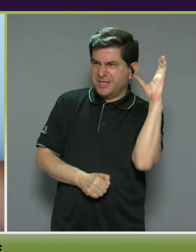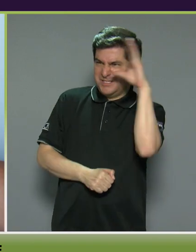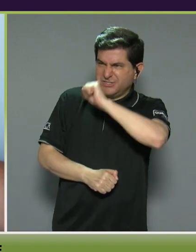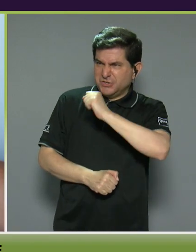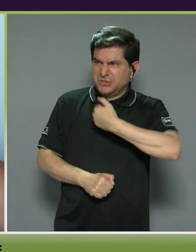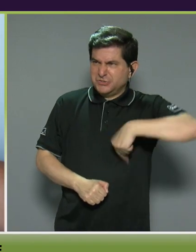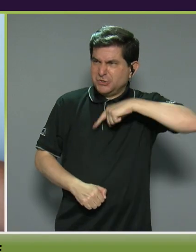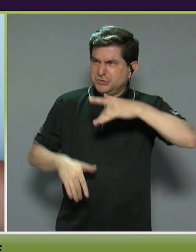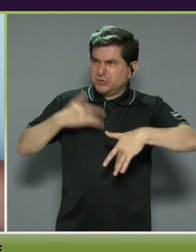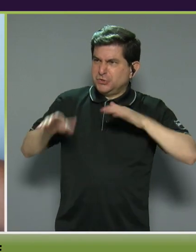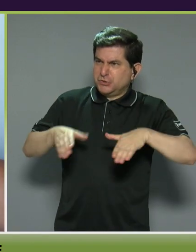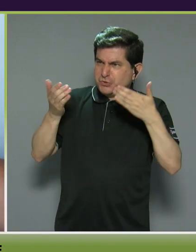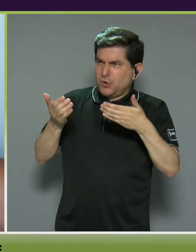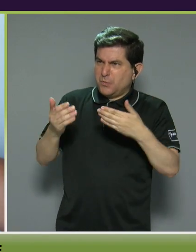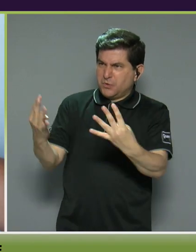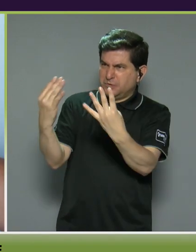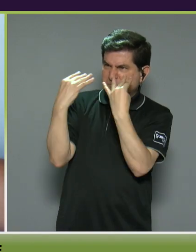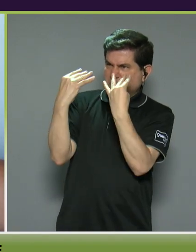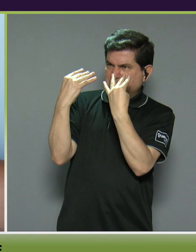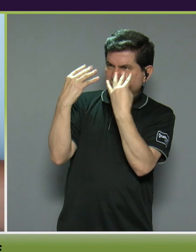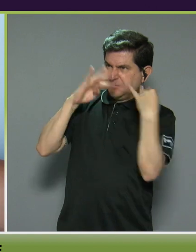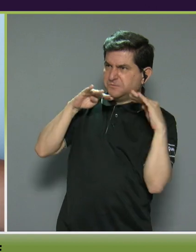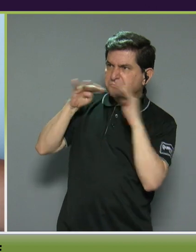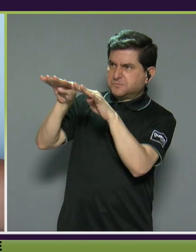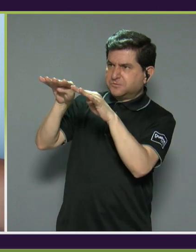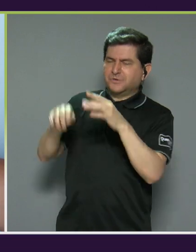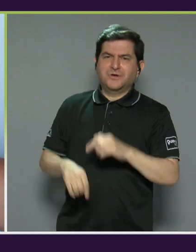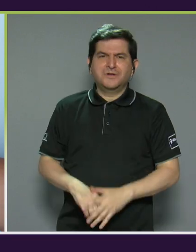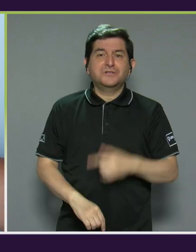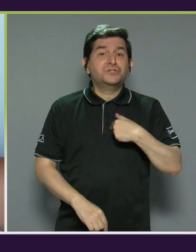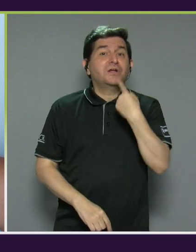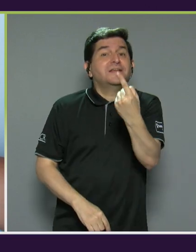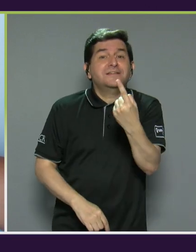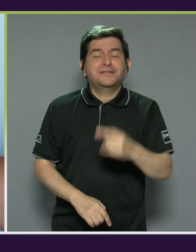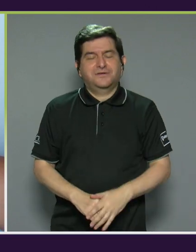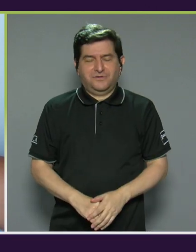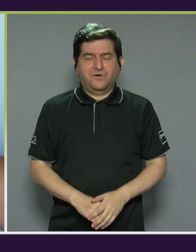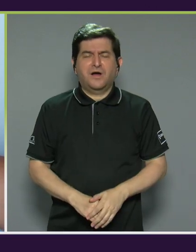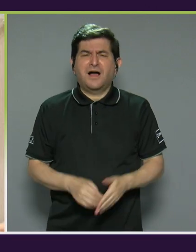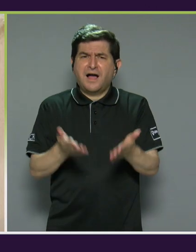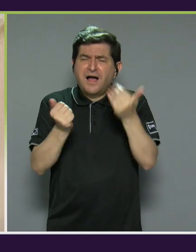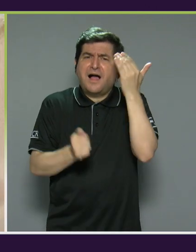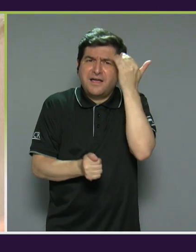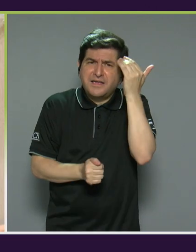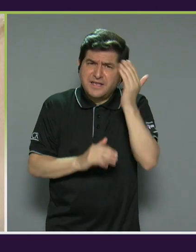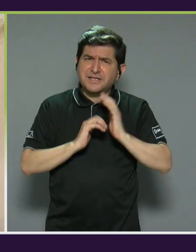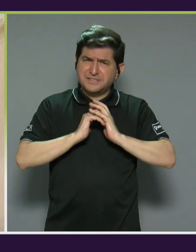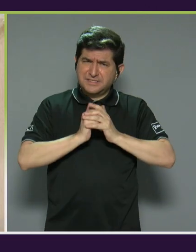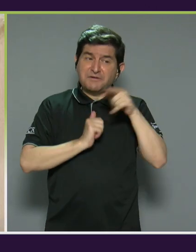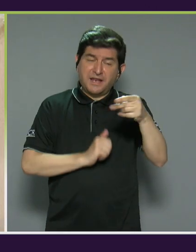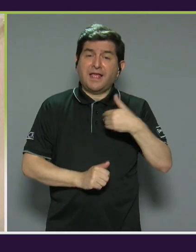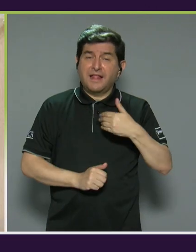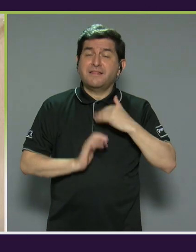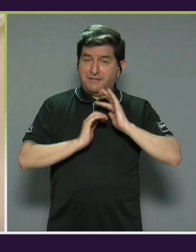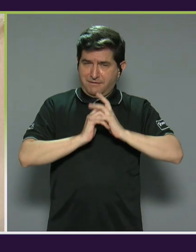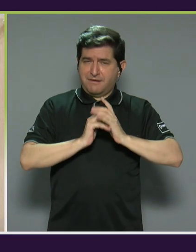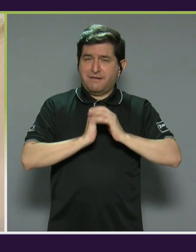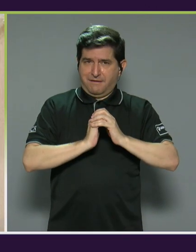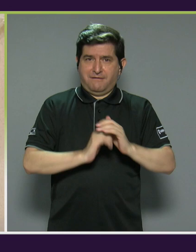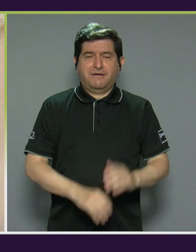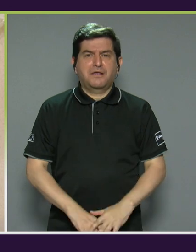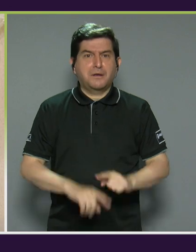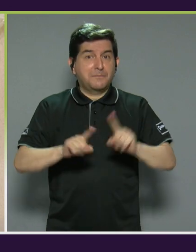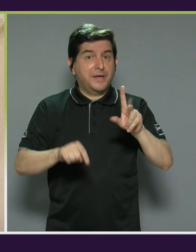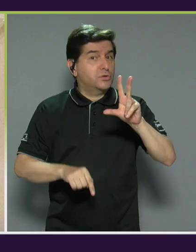cómo nos sentimos nosotros de incómodos. Cuando estoy de buenas voy y les digo, miren, ¿quieren saber un poquito de autismo? Es que él tiene autismo, etc. Pero cuando no,